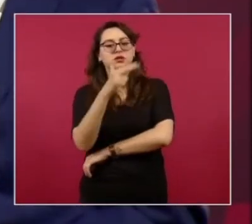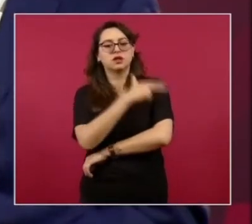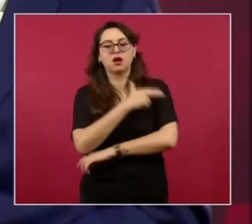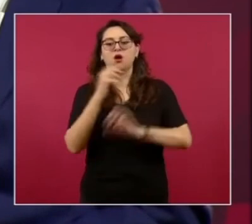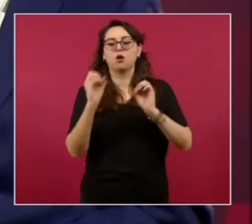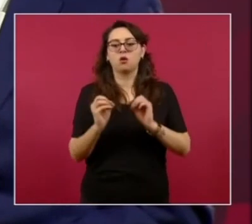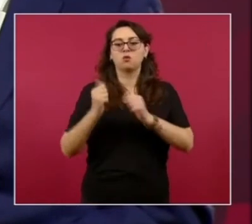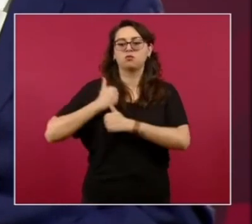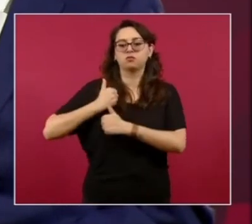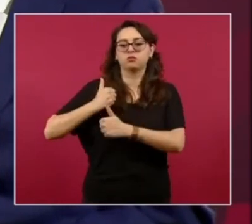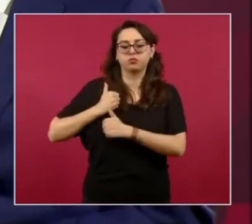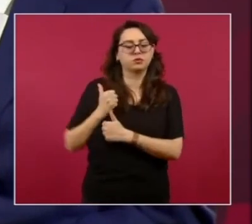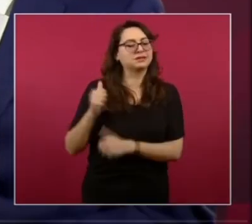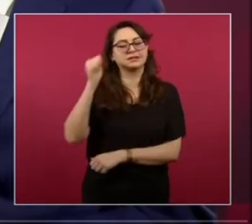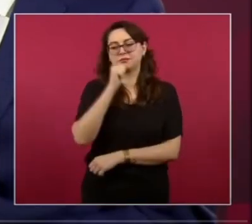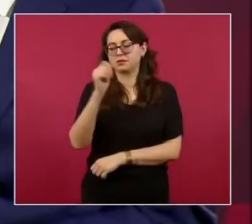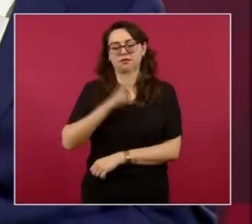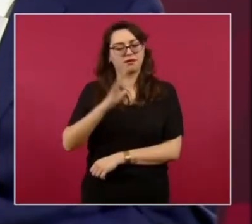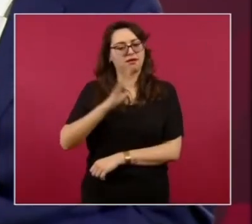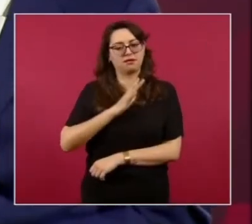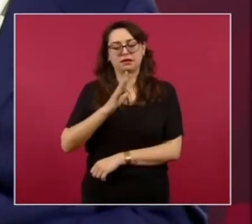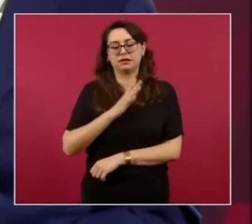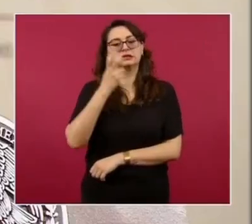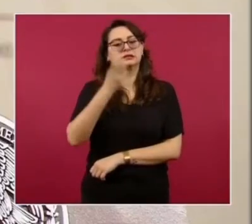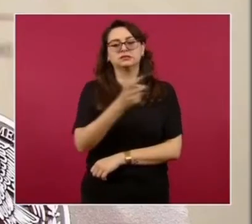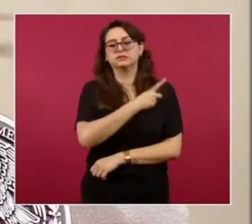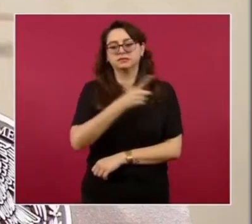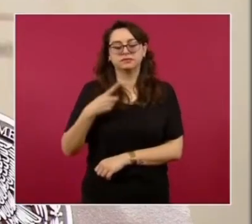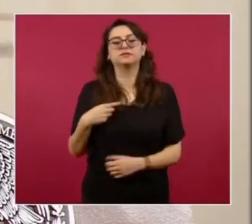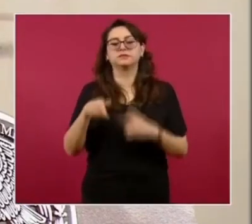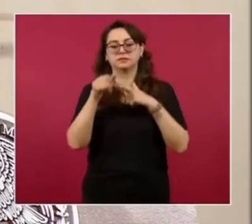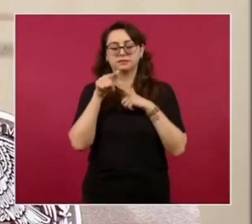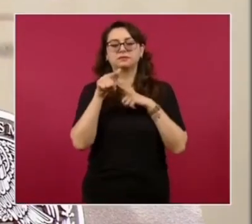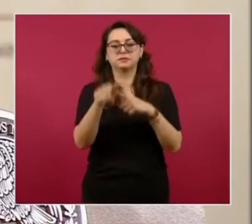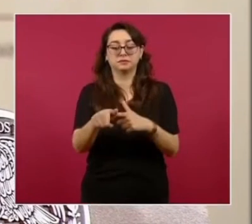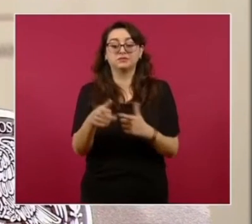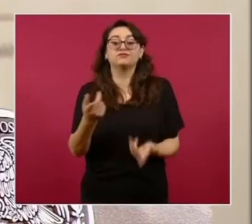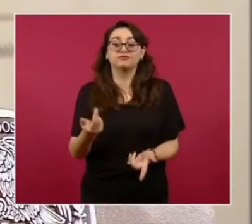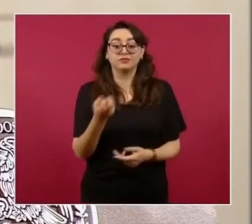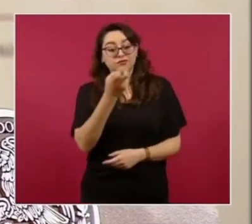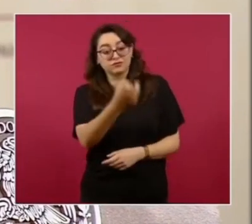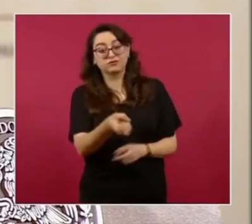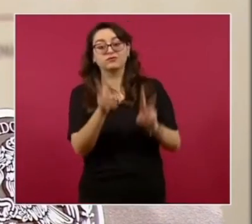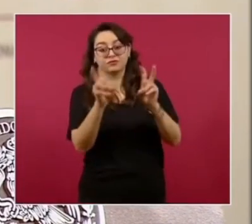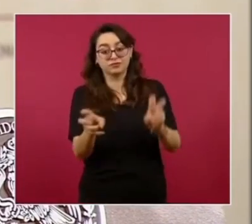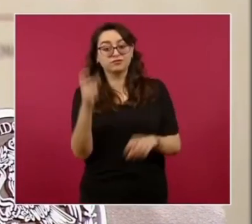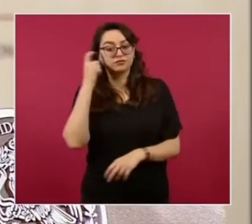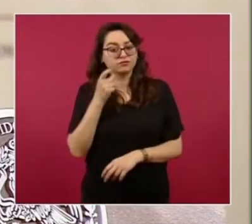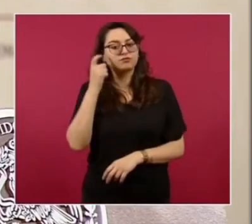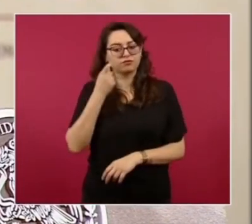Y vamos a Continuar Así Entonces si Estamos tratando Esto De Guerrero